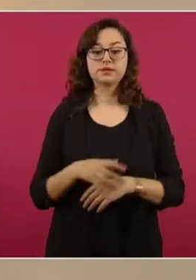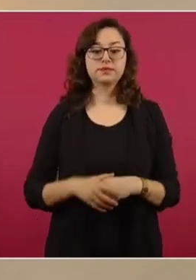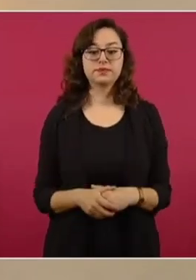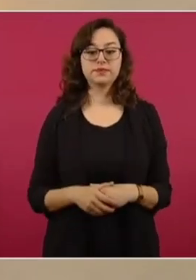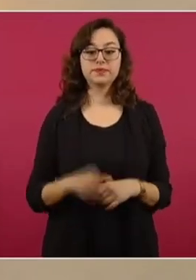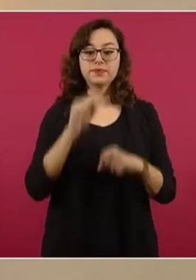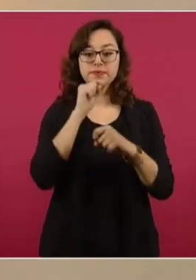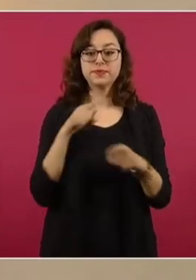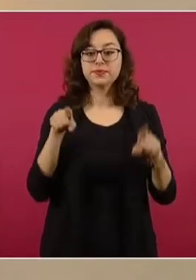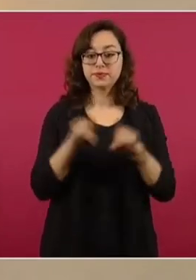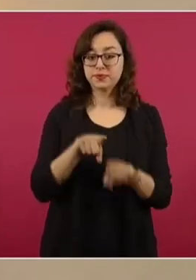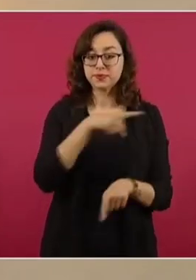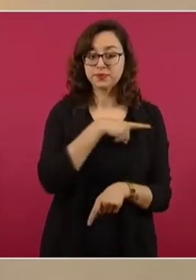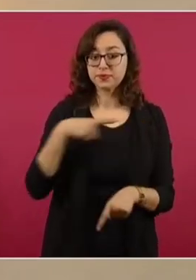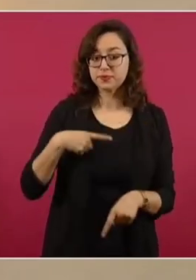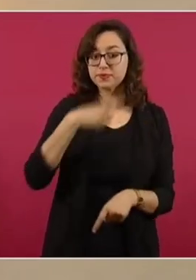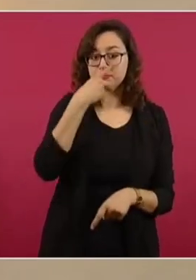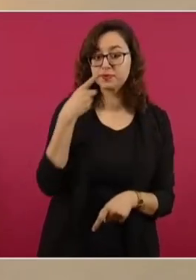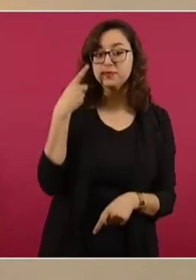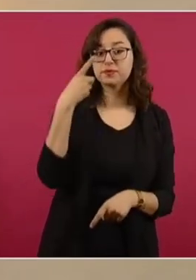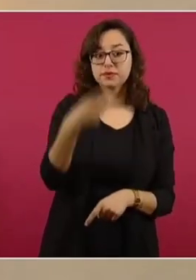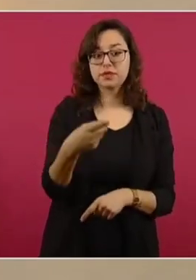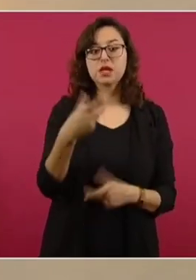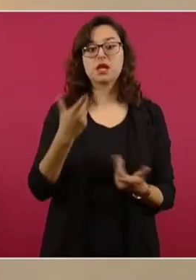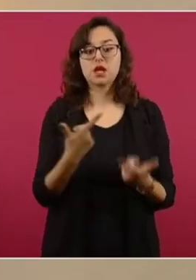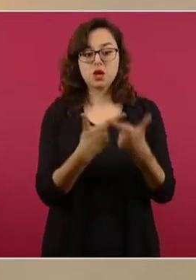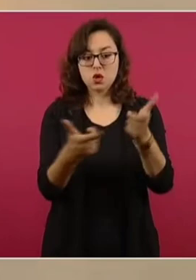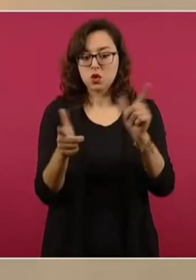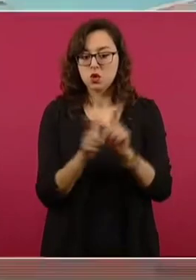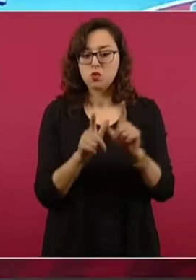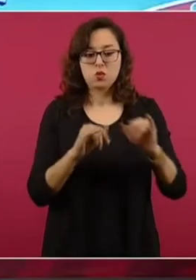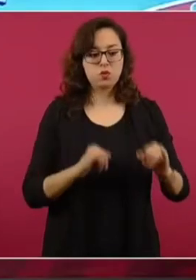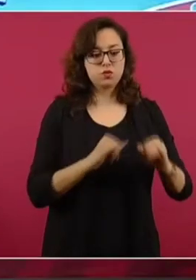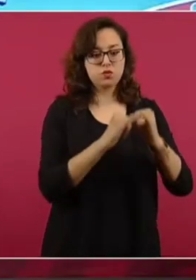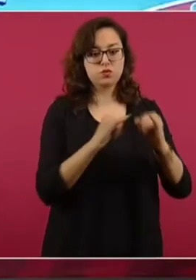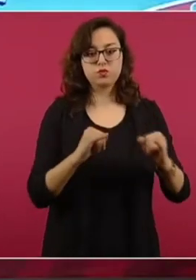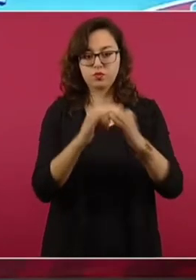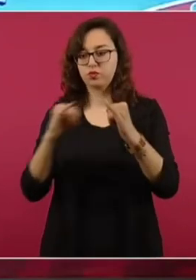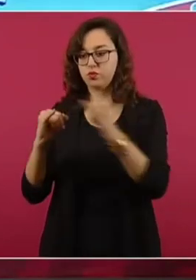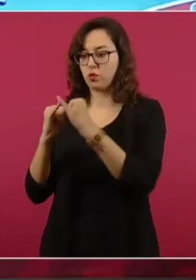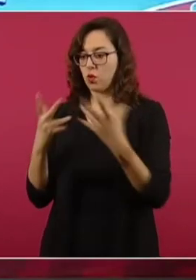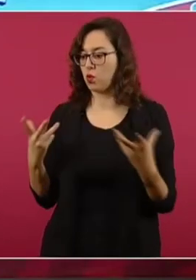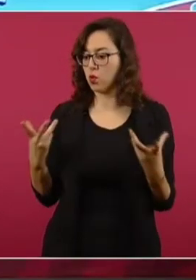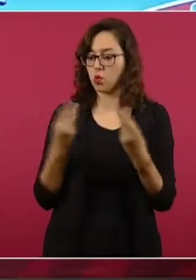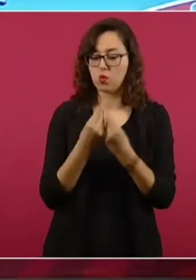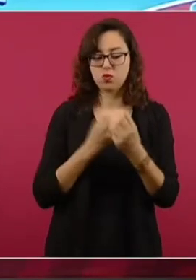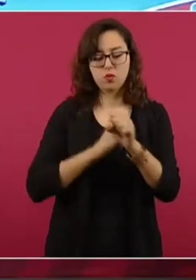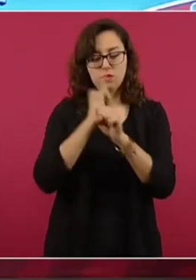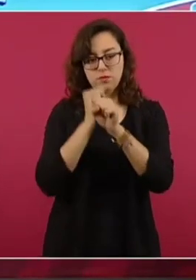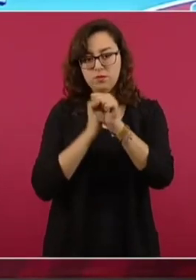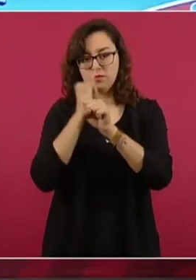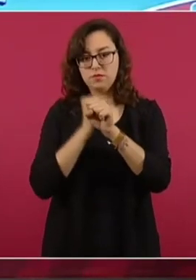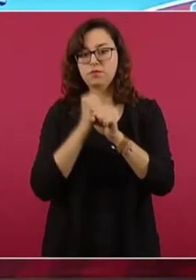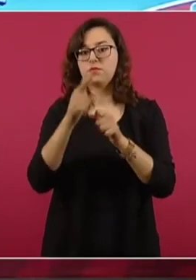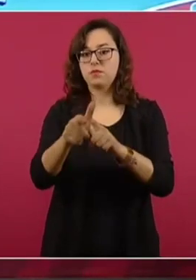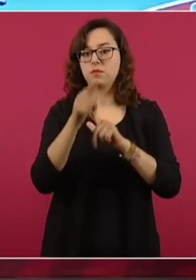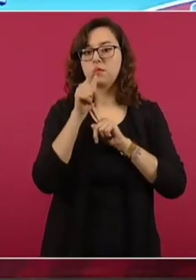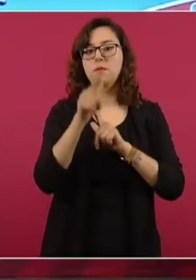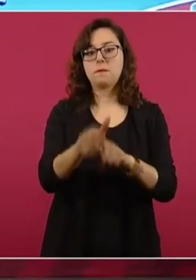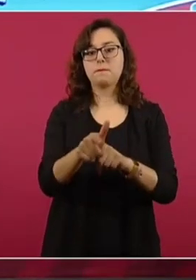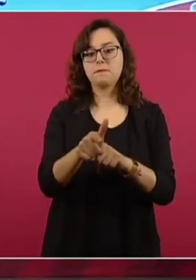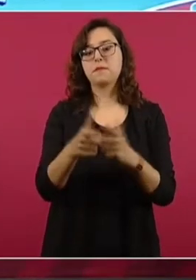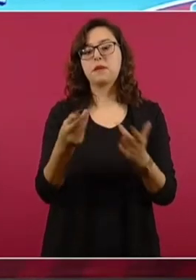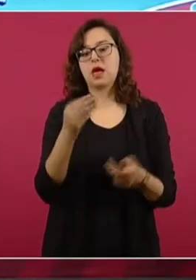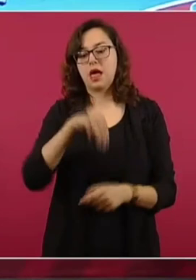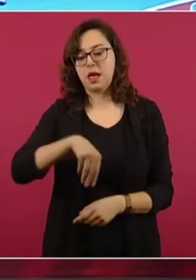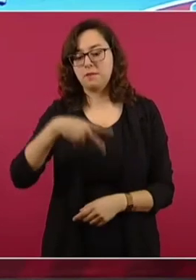continúan los trabajos del grupo interinstitucional en el proceso de investigación, en estrecha colaboración con el Ministerio Público